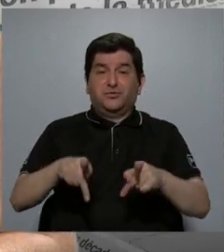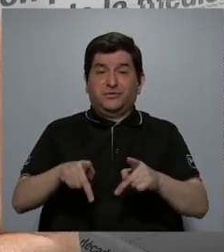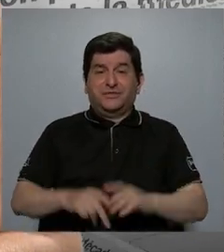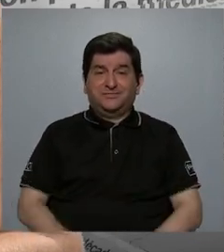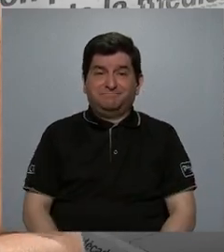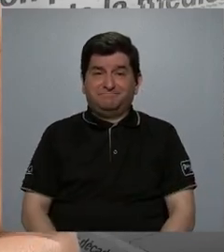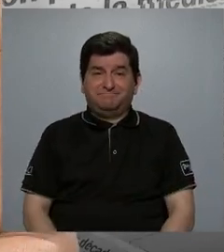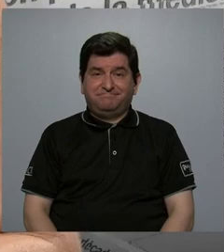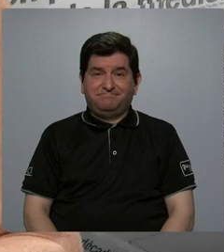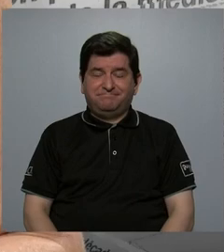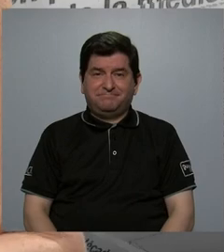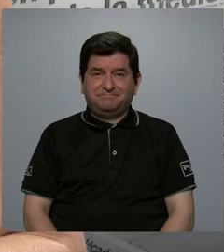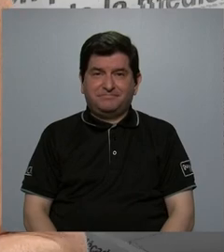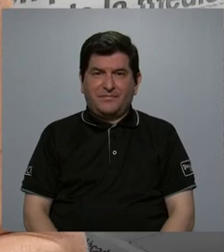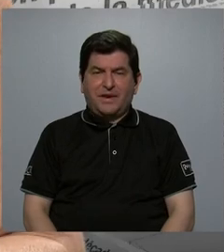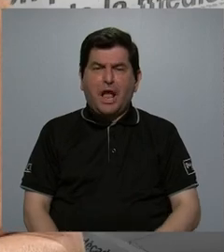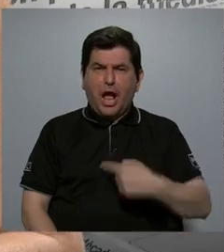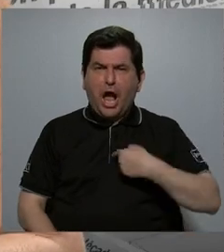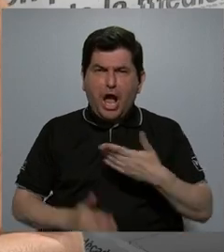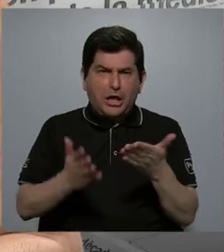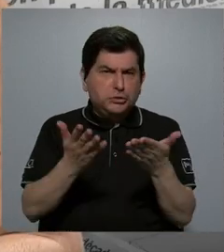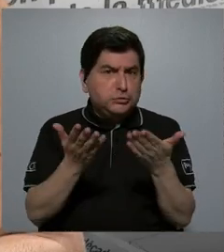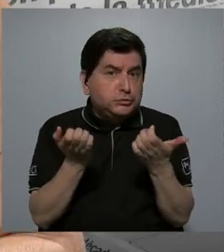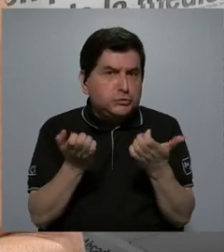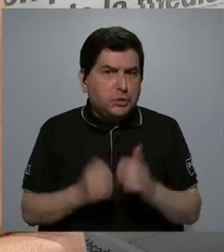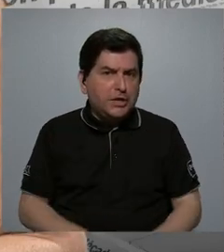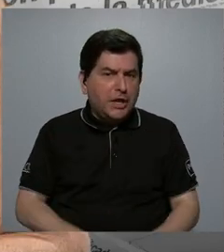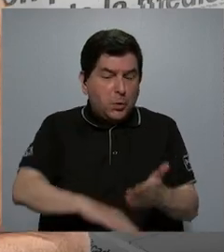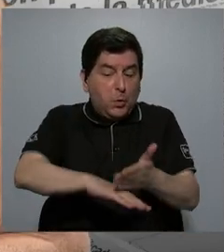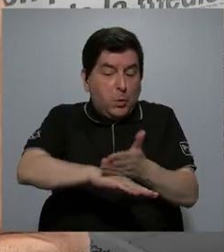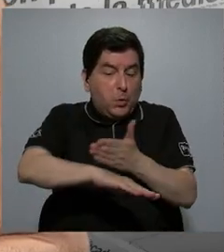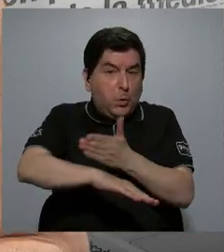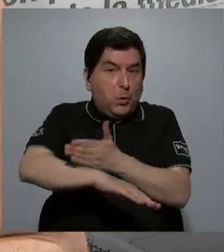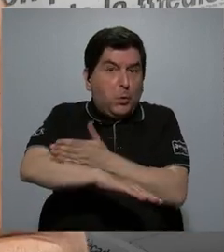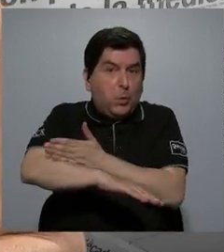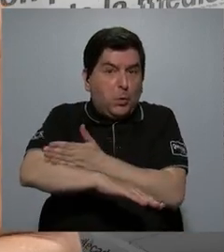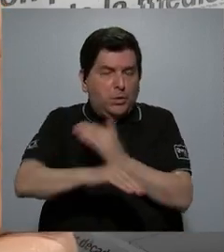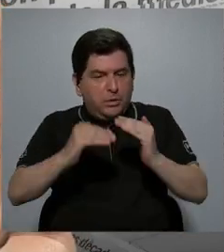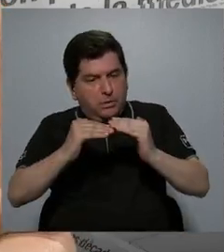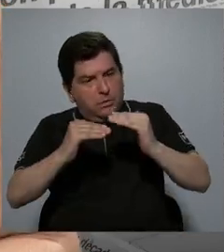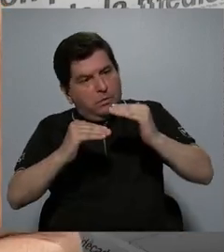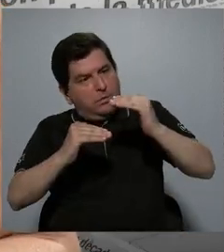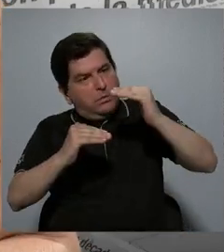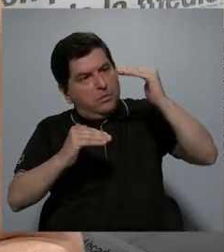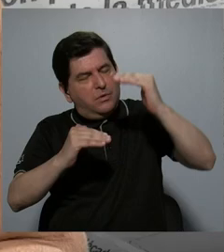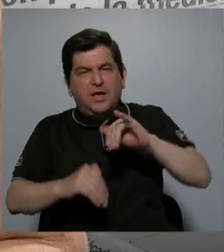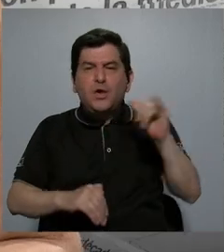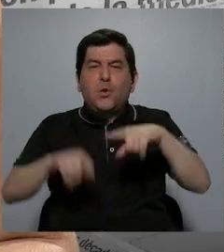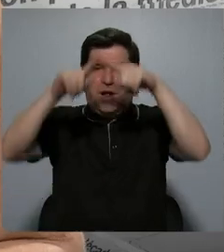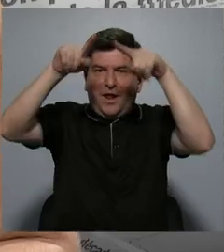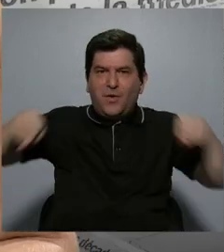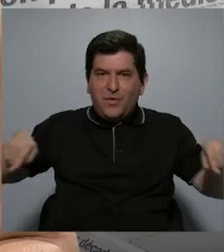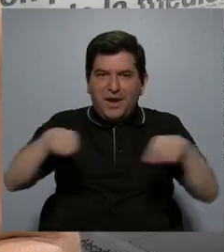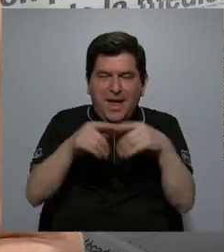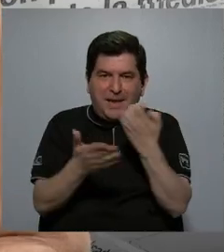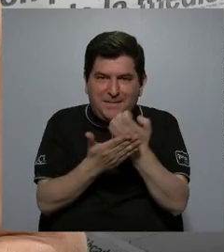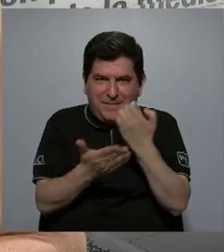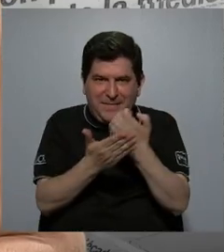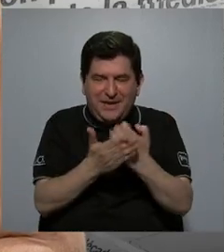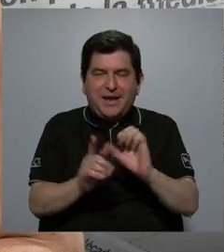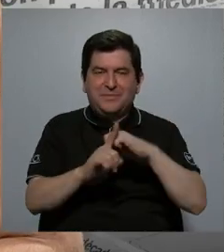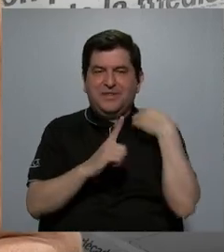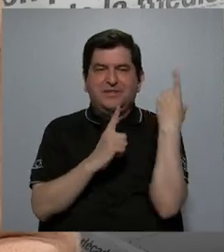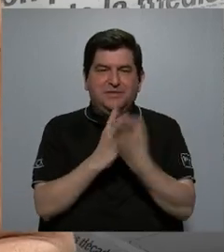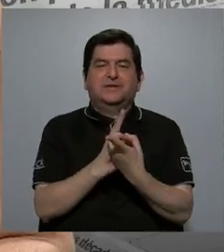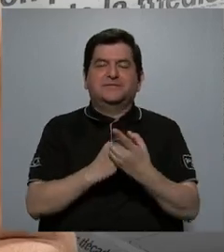Es decir, como quiero de alguna manera escalar en esta pirámide económica que caracteriza a nuestras